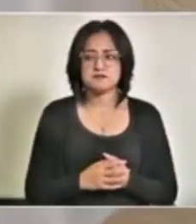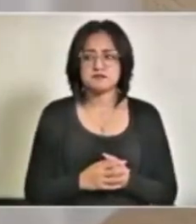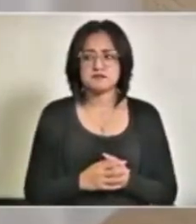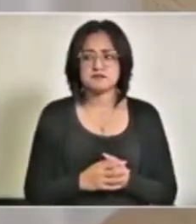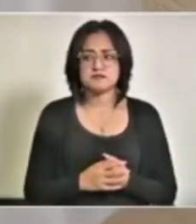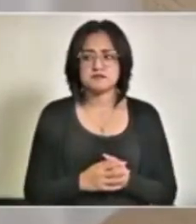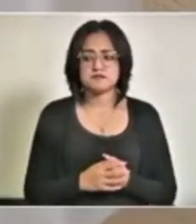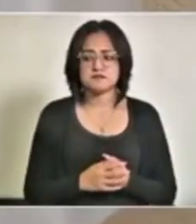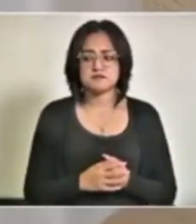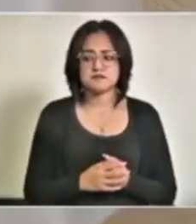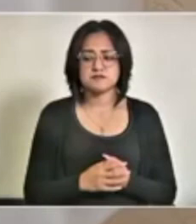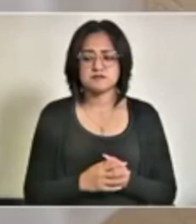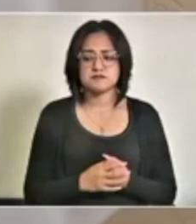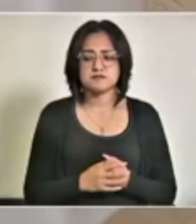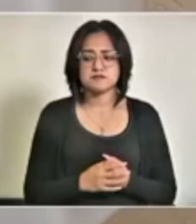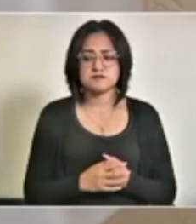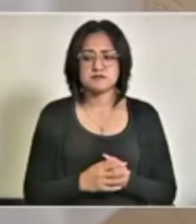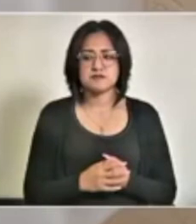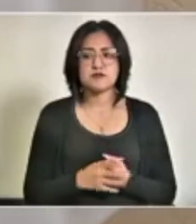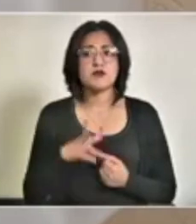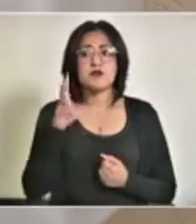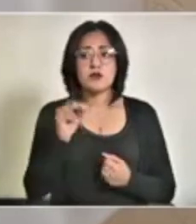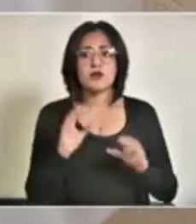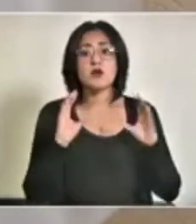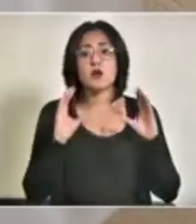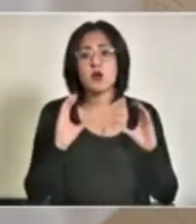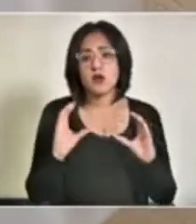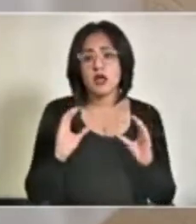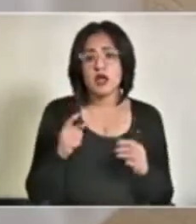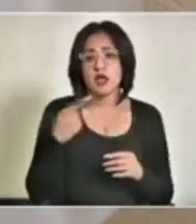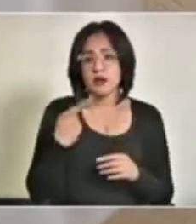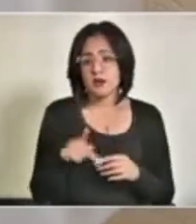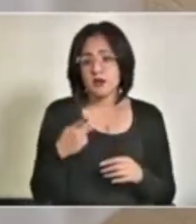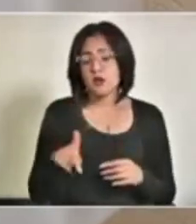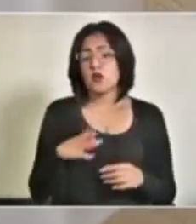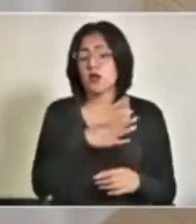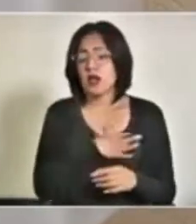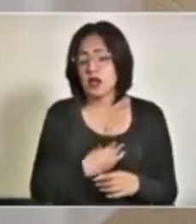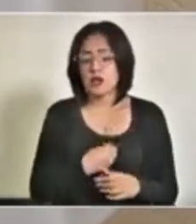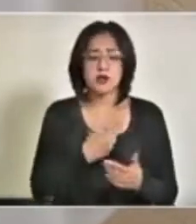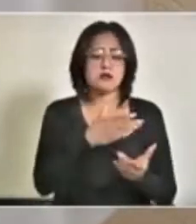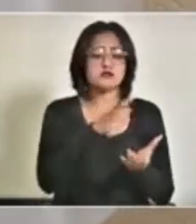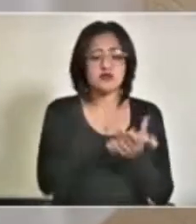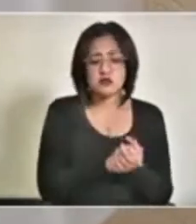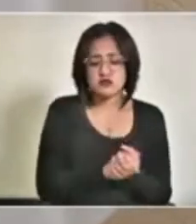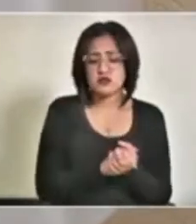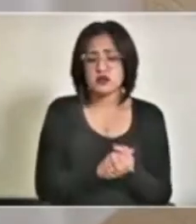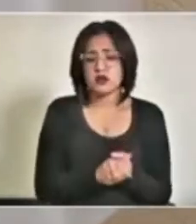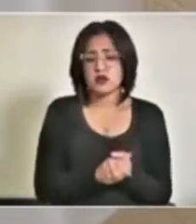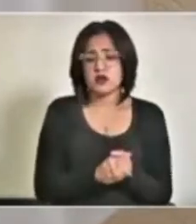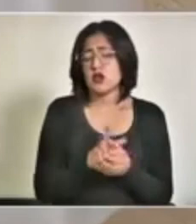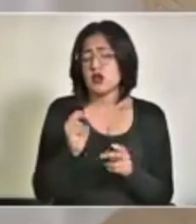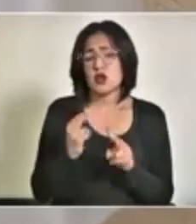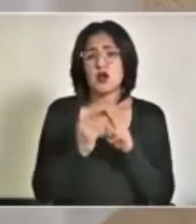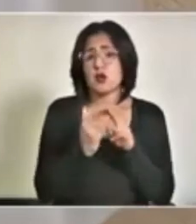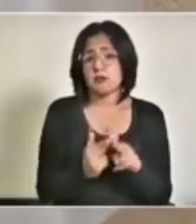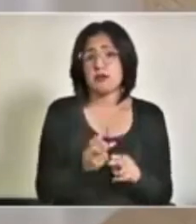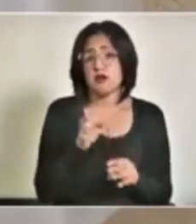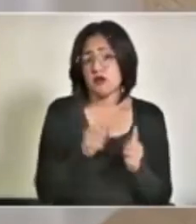al no cuidarse ellas, no cuidar a sus hijos, no cuidar a sus esposos. No están cumpliendo.